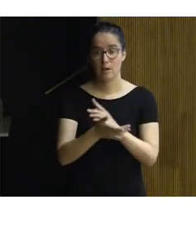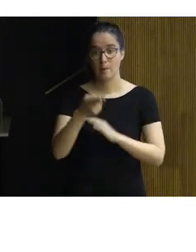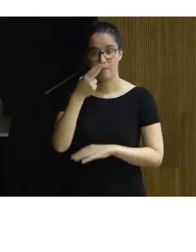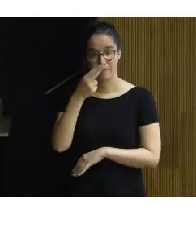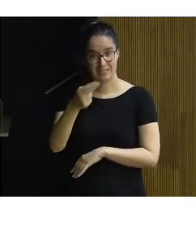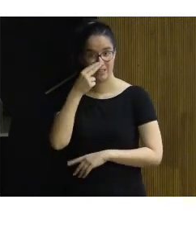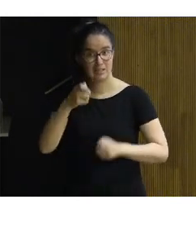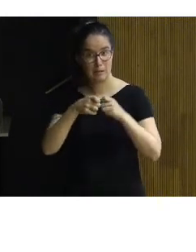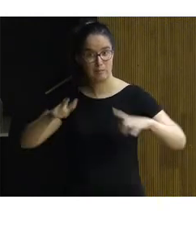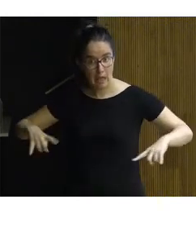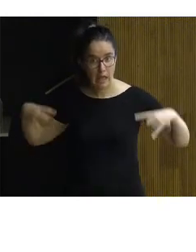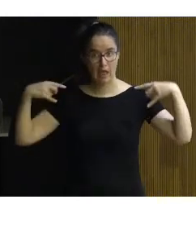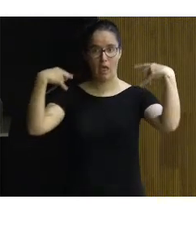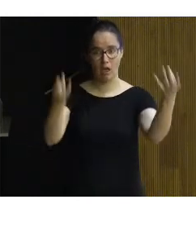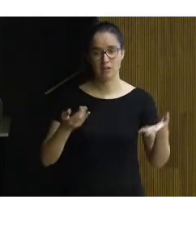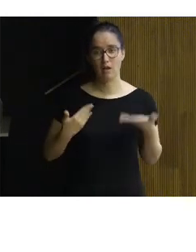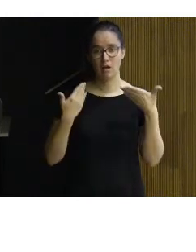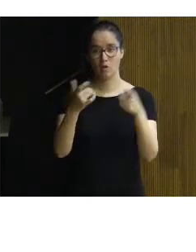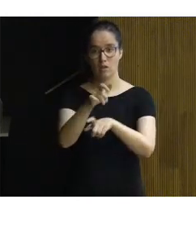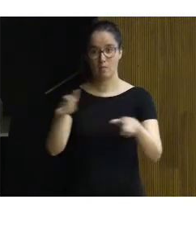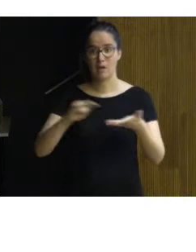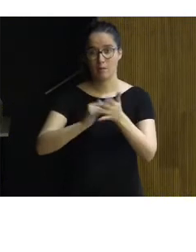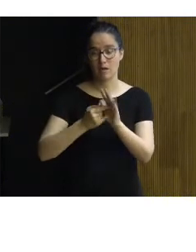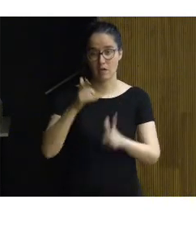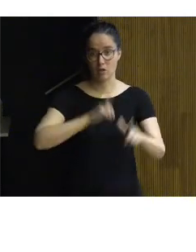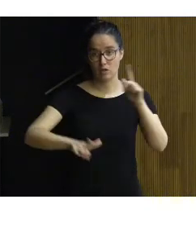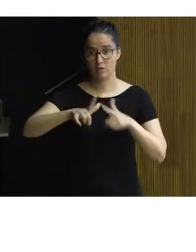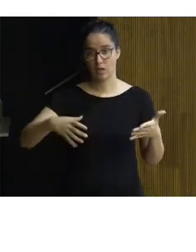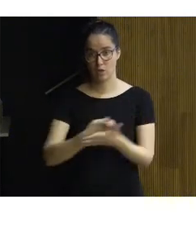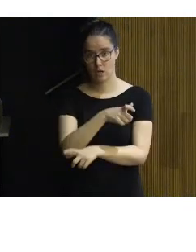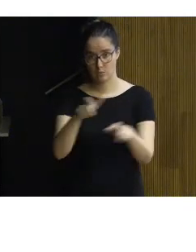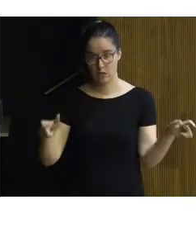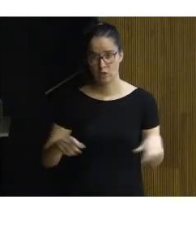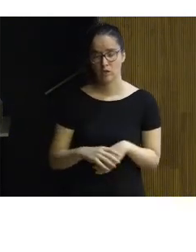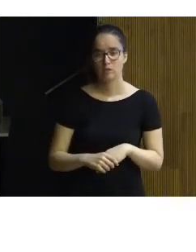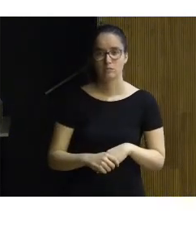visitantes se multiplique y sirva de ayuda para la planificación de viaje de todas las personas.